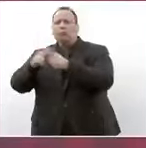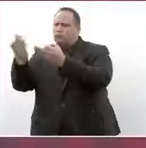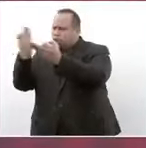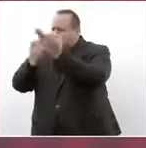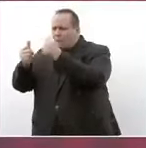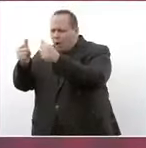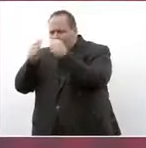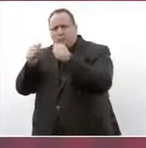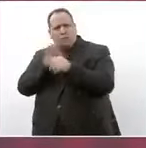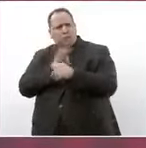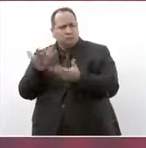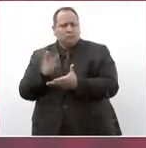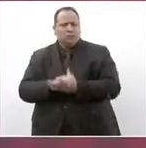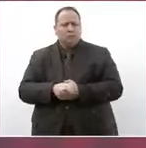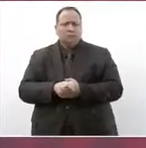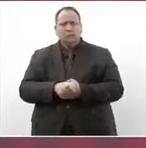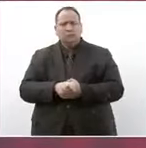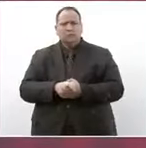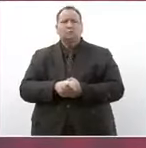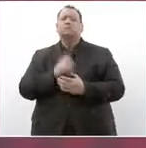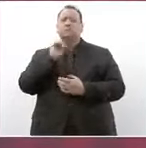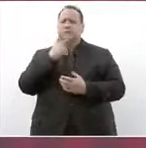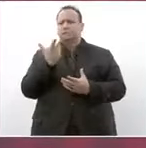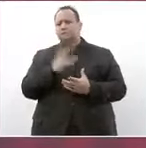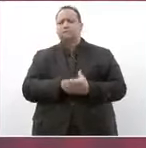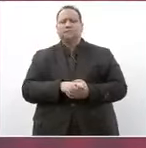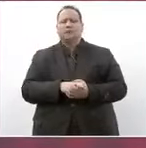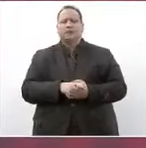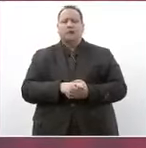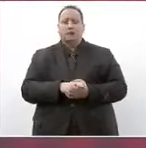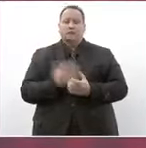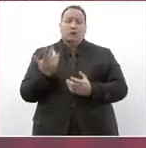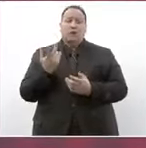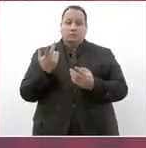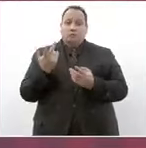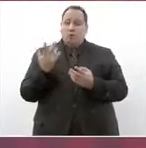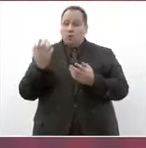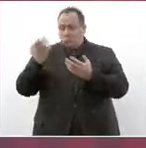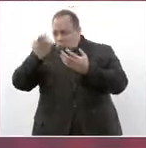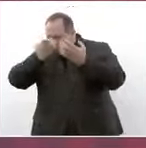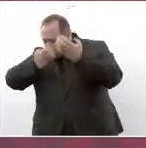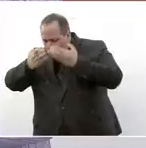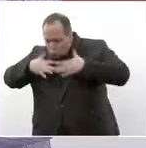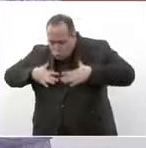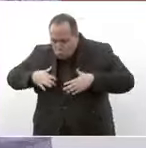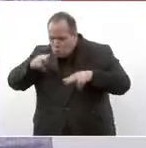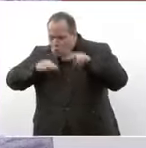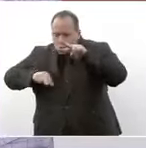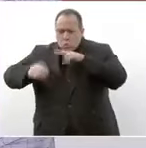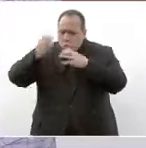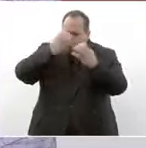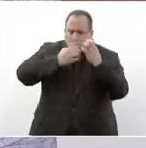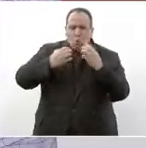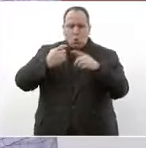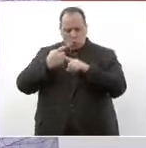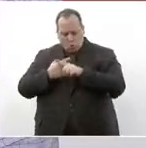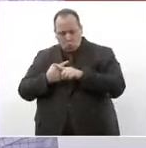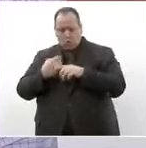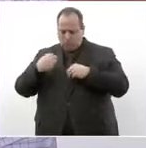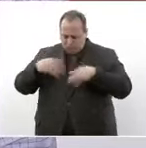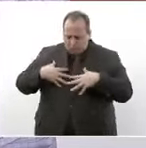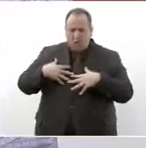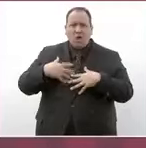y que se le hagan todos los estudios se les den todos los